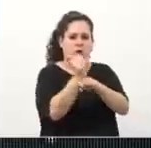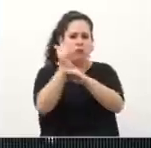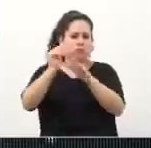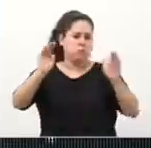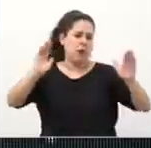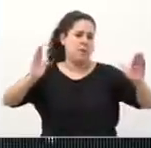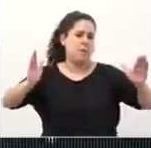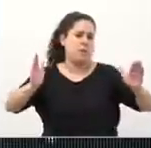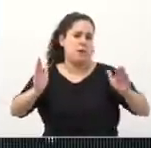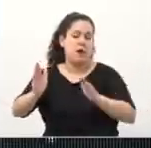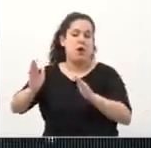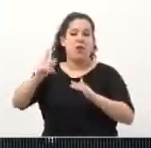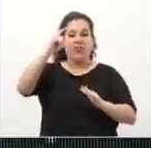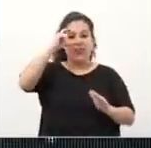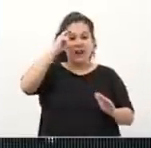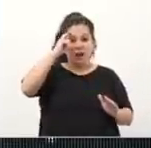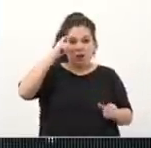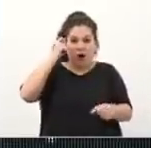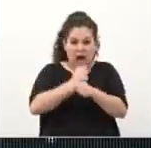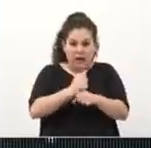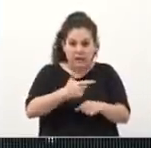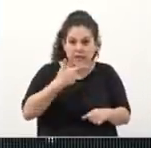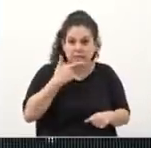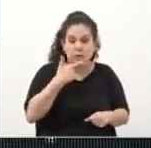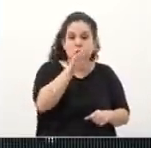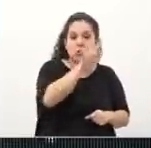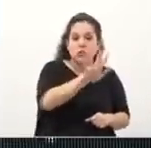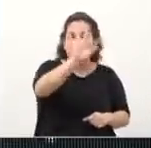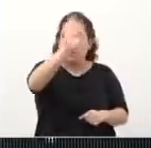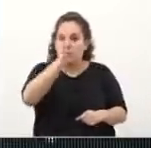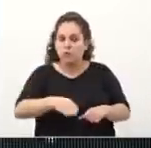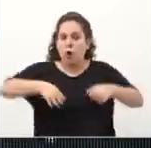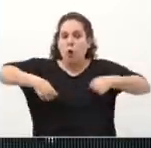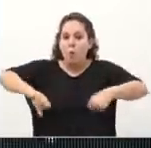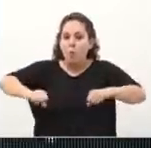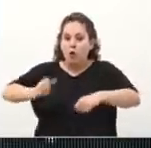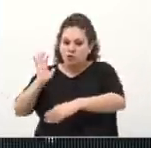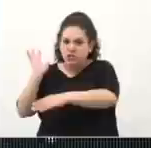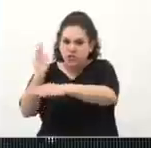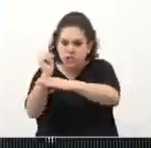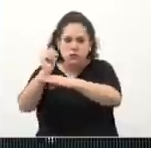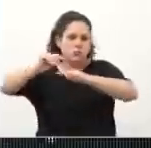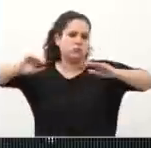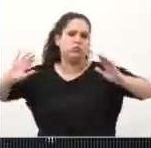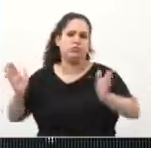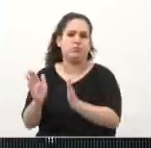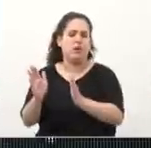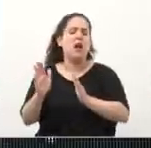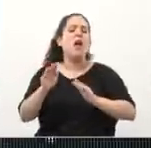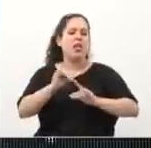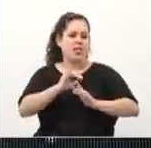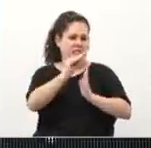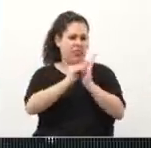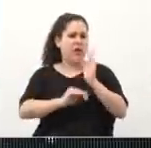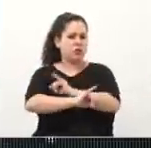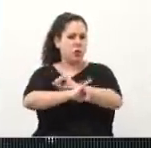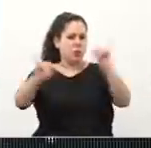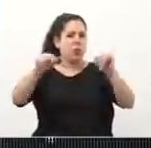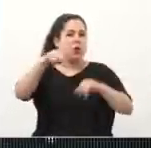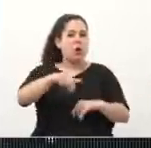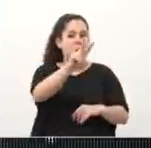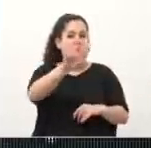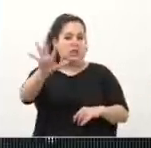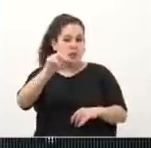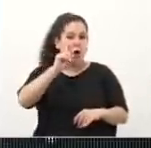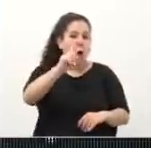incluso, de enero a septiembre, 55% los motochorros. Todos datos públicos. Hoy tenemos 25.000 policías en los barrios.